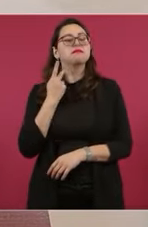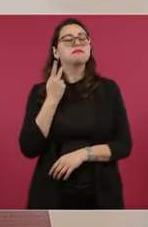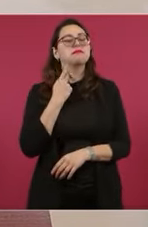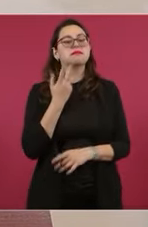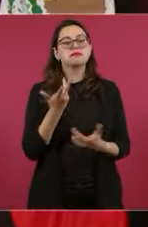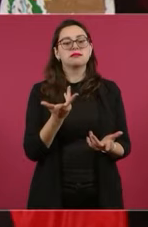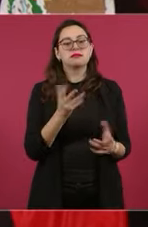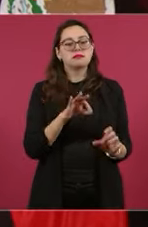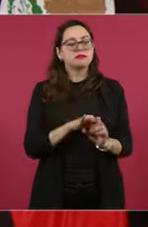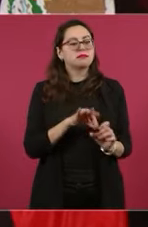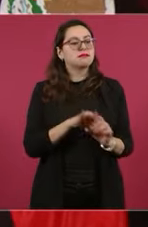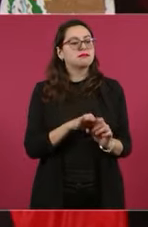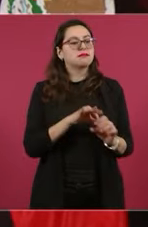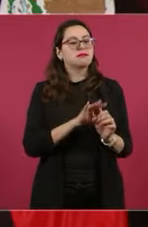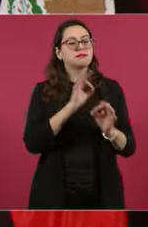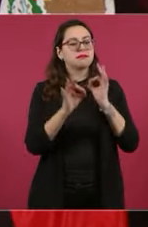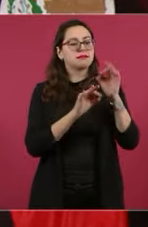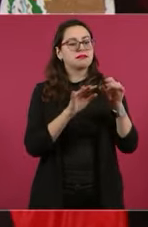mucho menos con propósitos politiqueros.